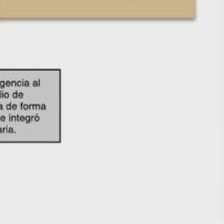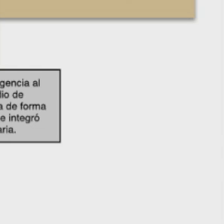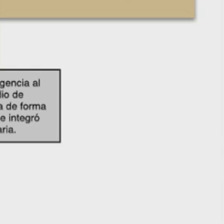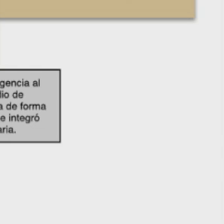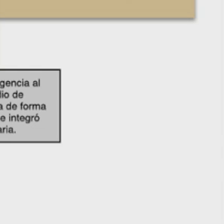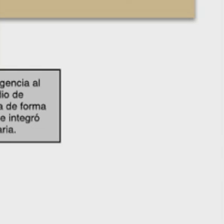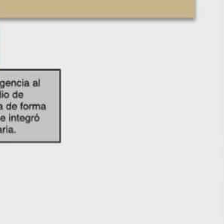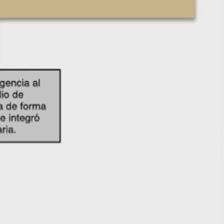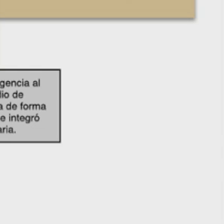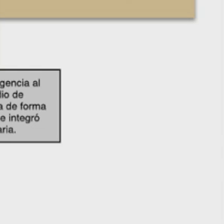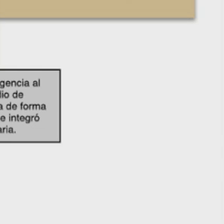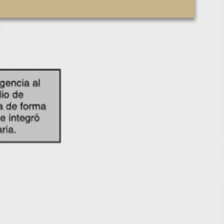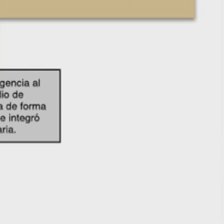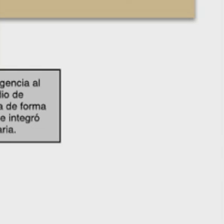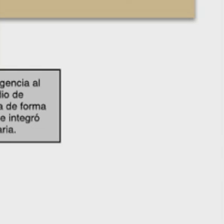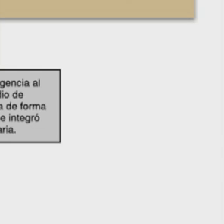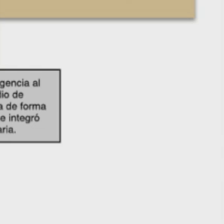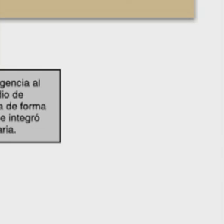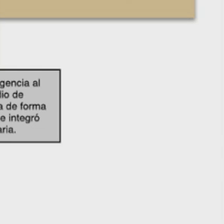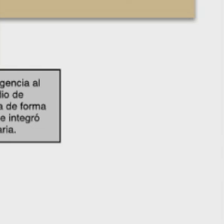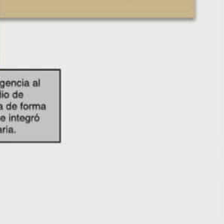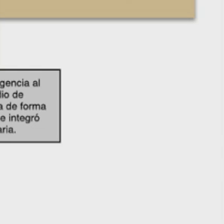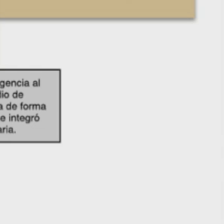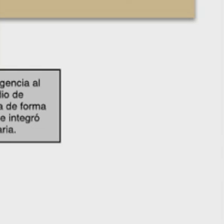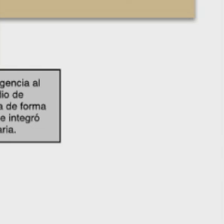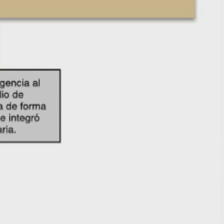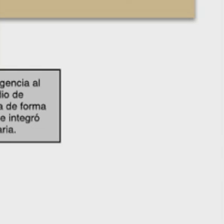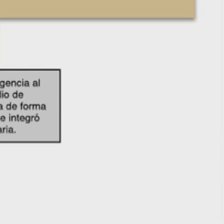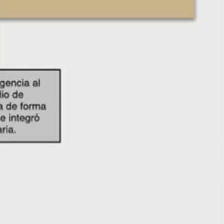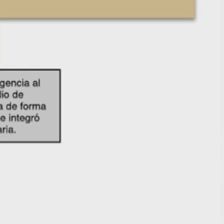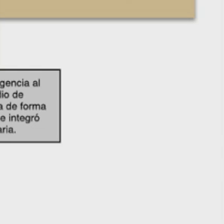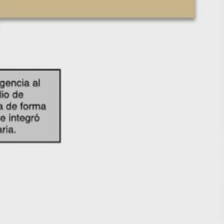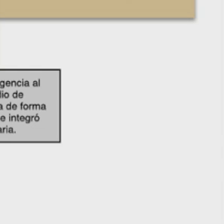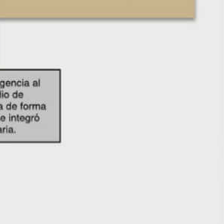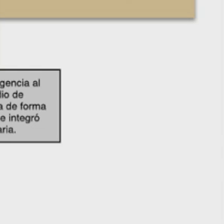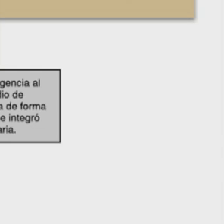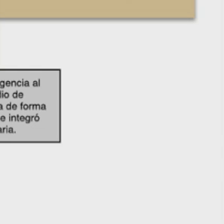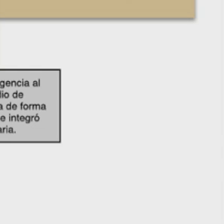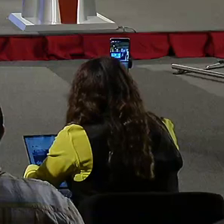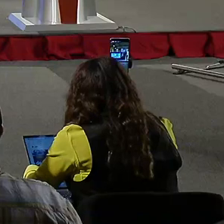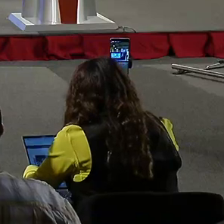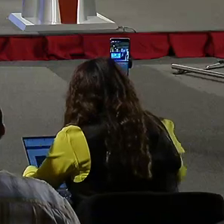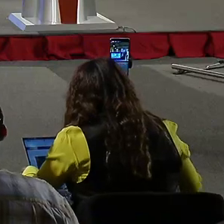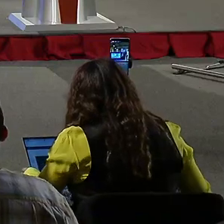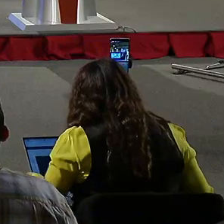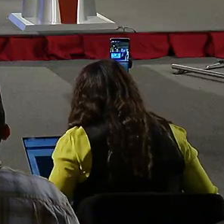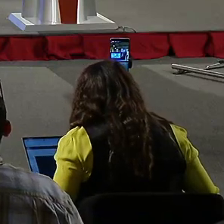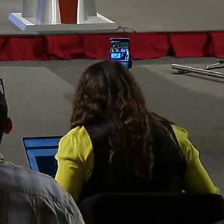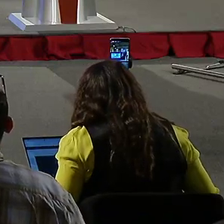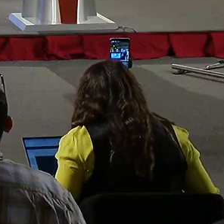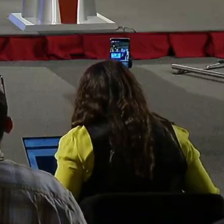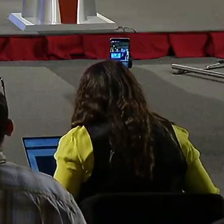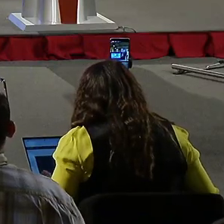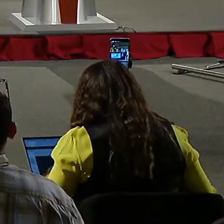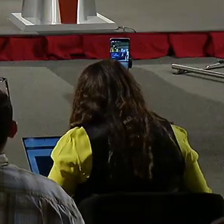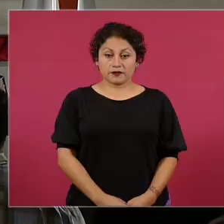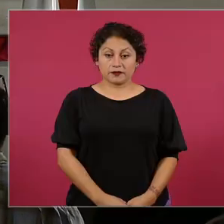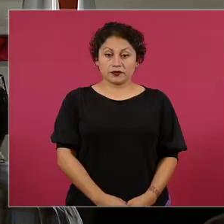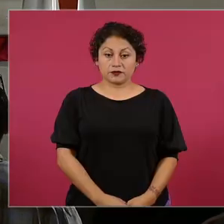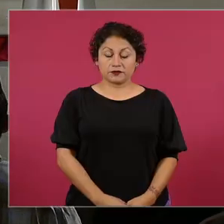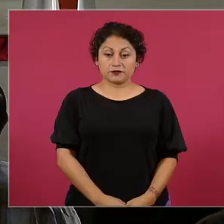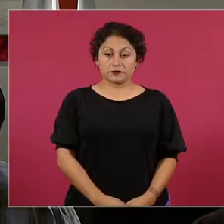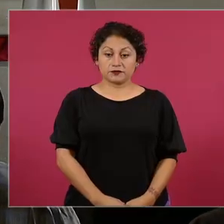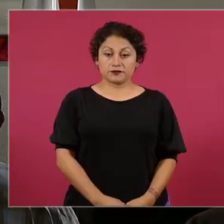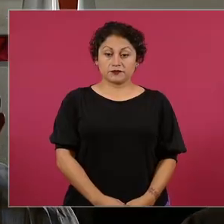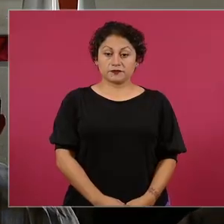equivale al 93 por ciento del monto total. Ese es el reporte, señor presidente. Y solamente para comentar, me parece, el